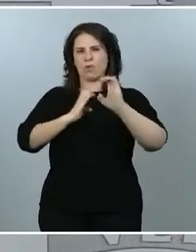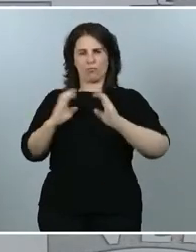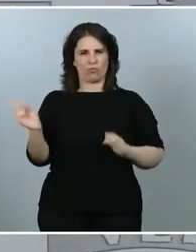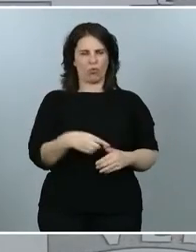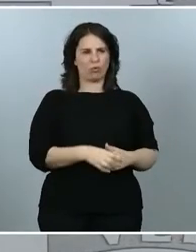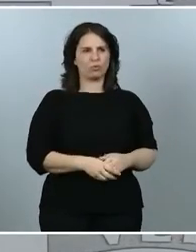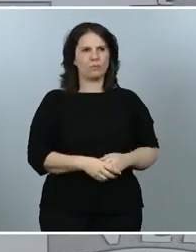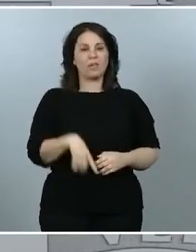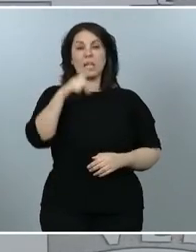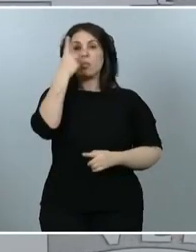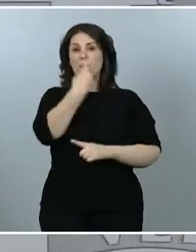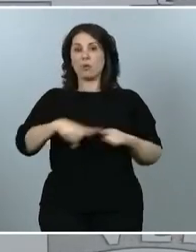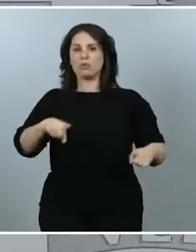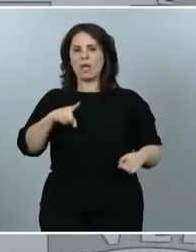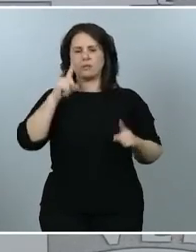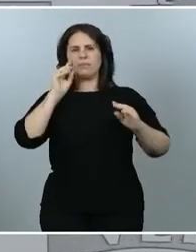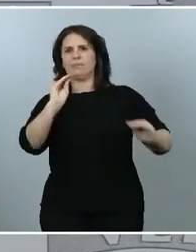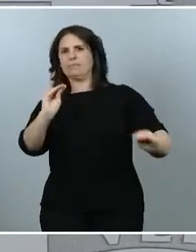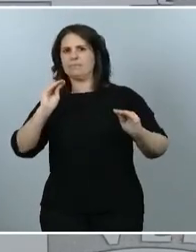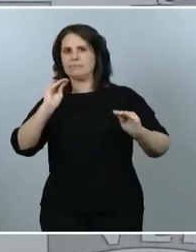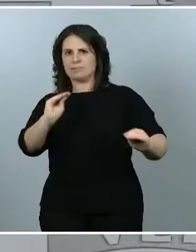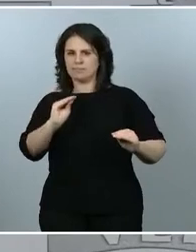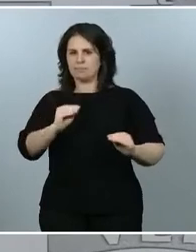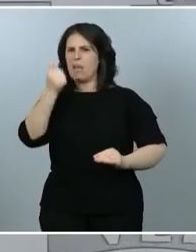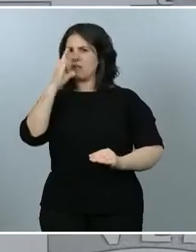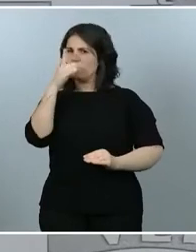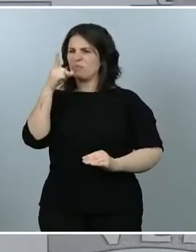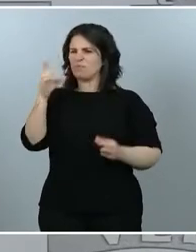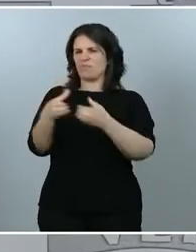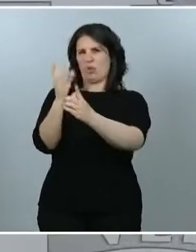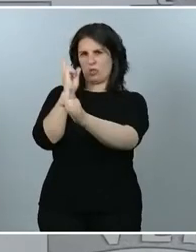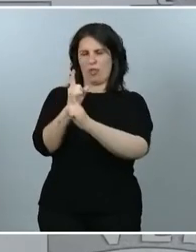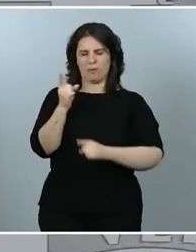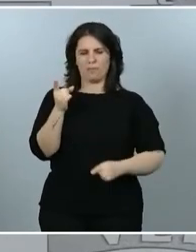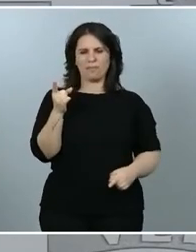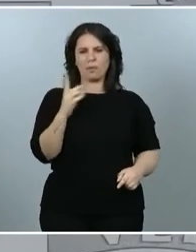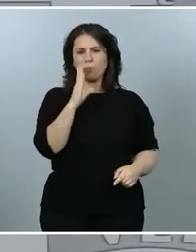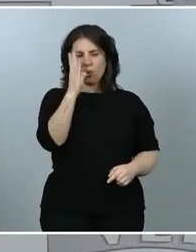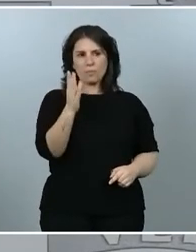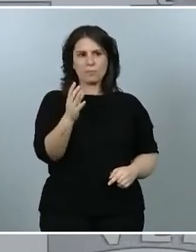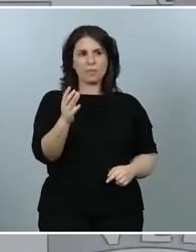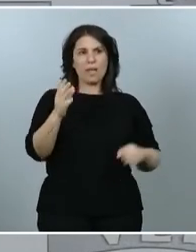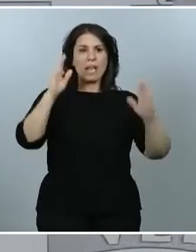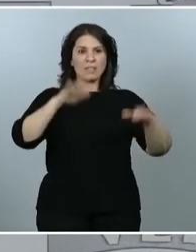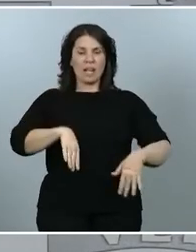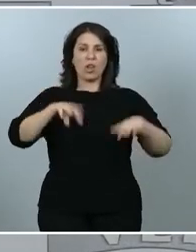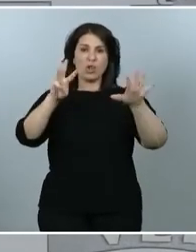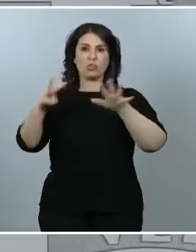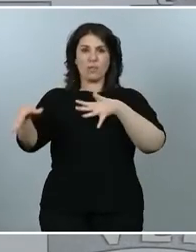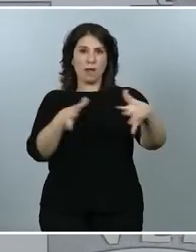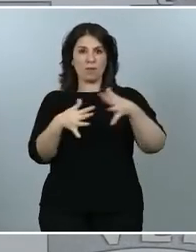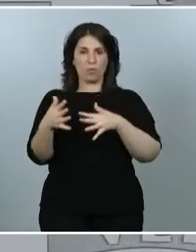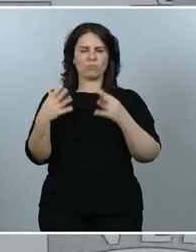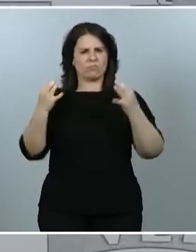me llama mucho la atención y ya más por parte de la oposición. Y es que al final, en fin, el 8 de marzo fue una manifestación, una concentración que se